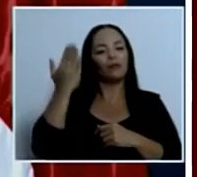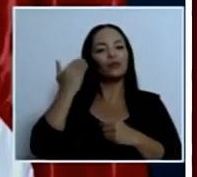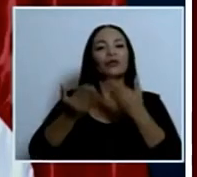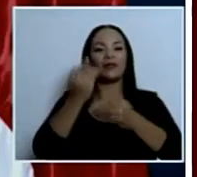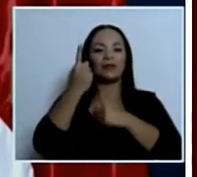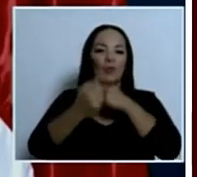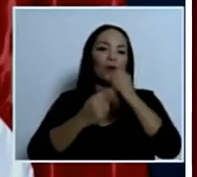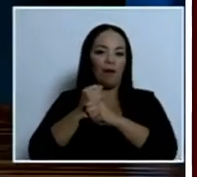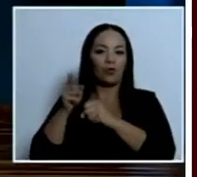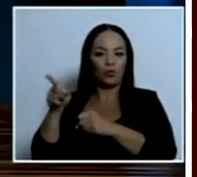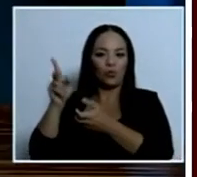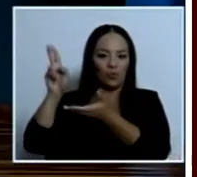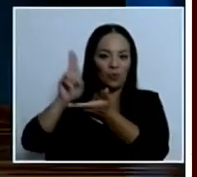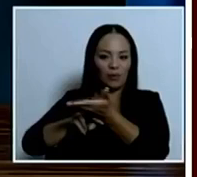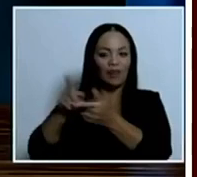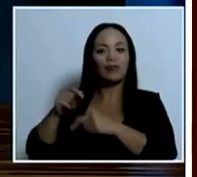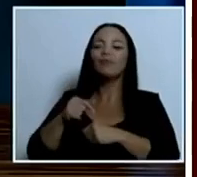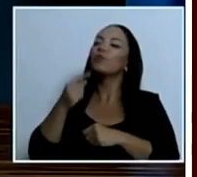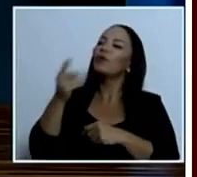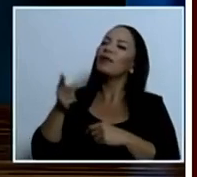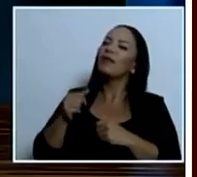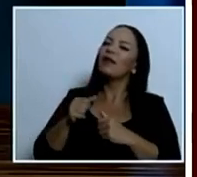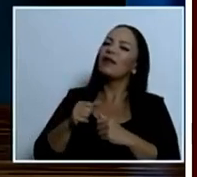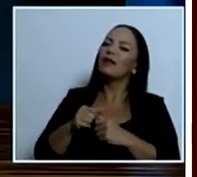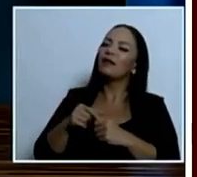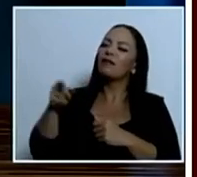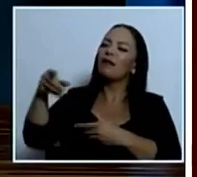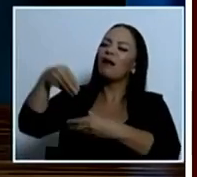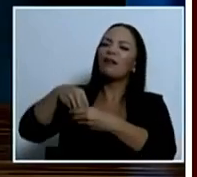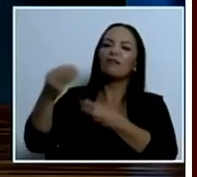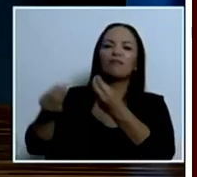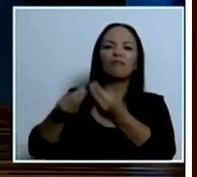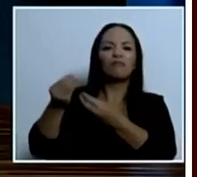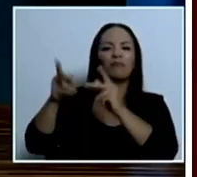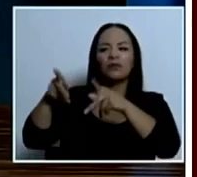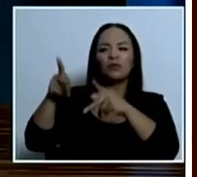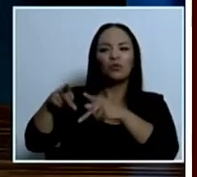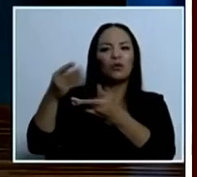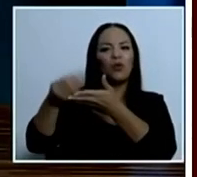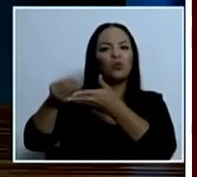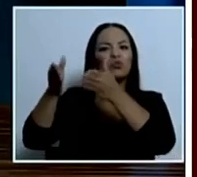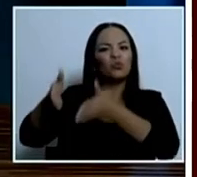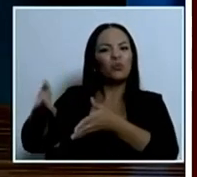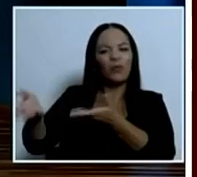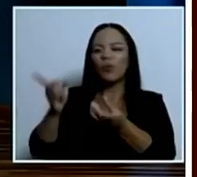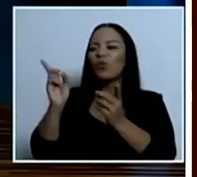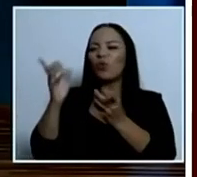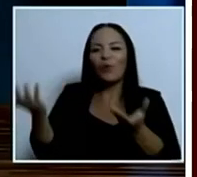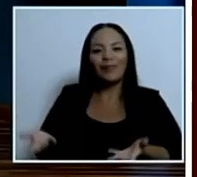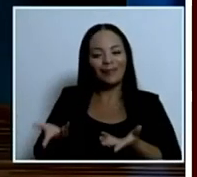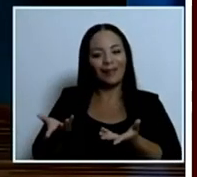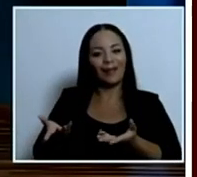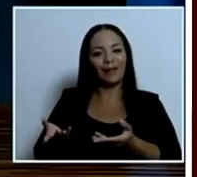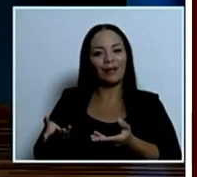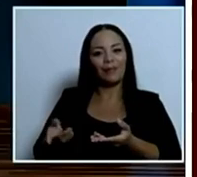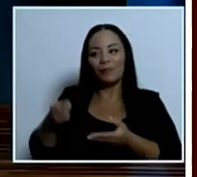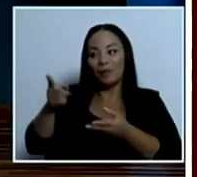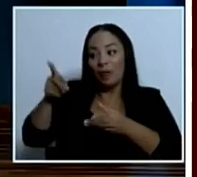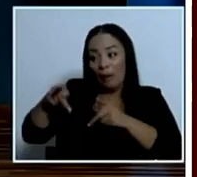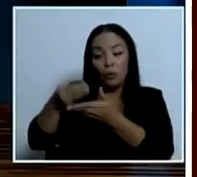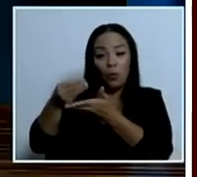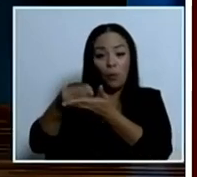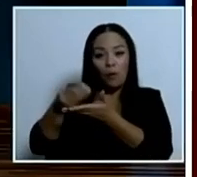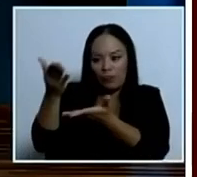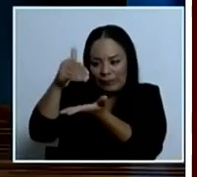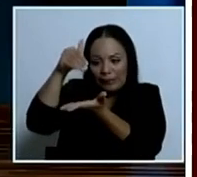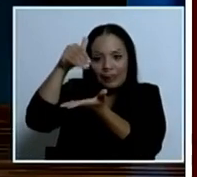que lo contraté, le dije, ¿dónde cae el consumidor en esto? Que debería ser el centro de la industria, de la economía,